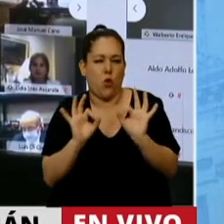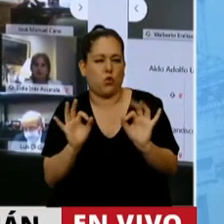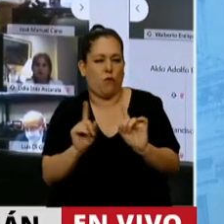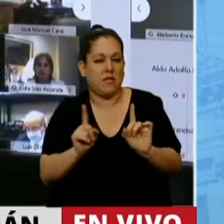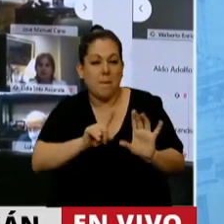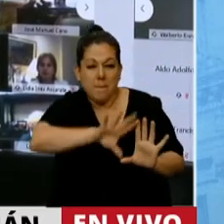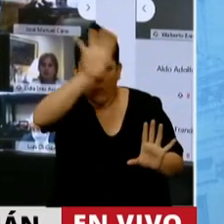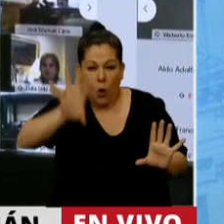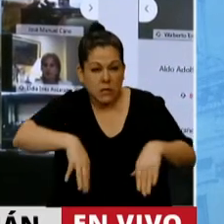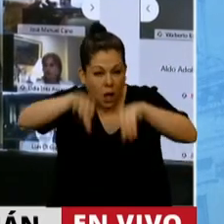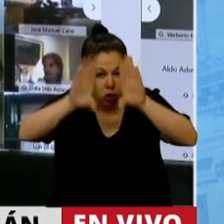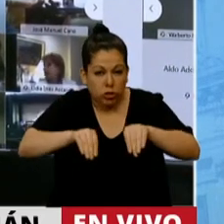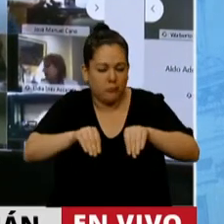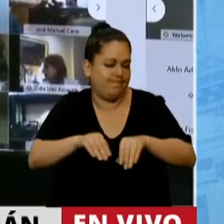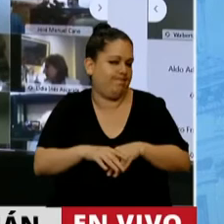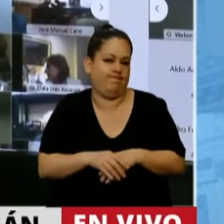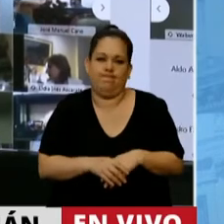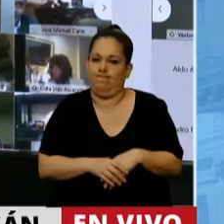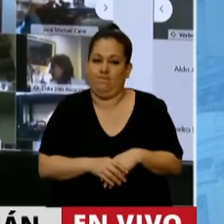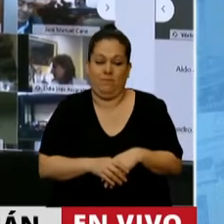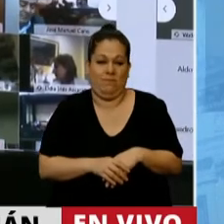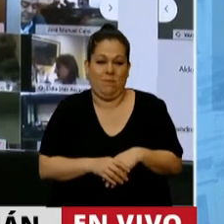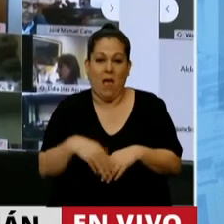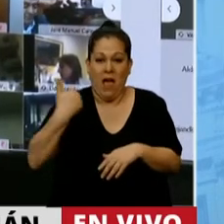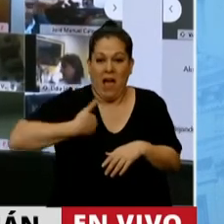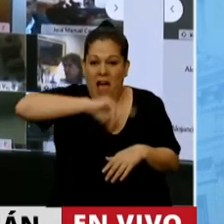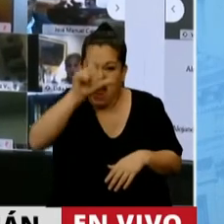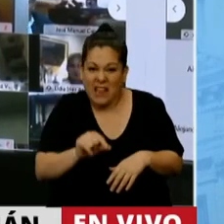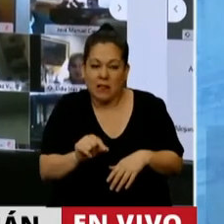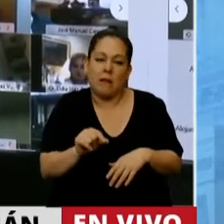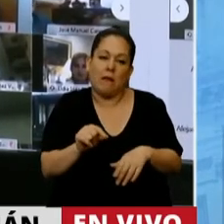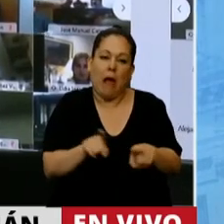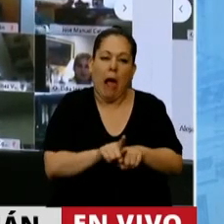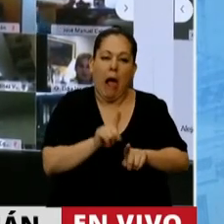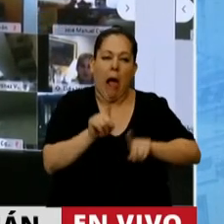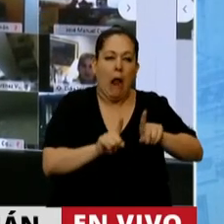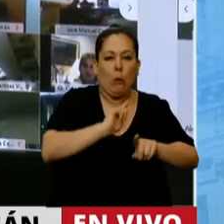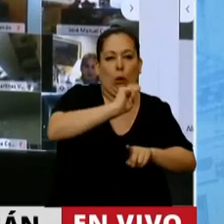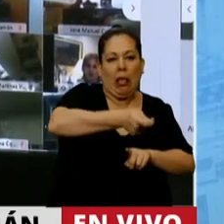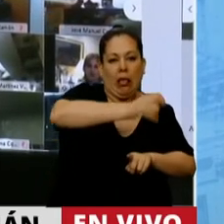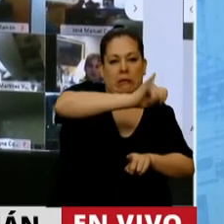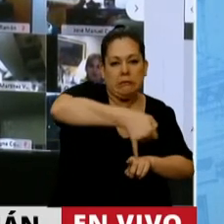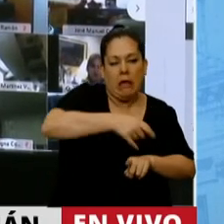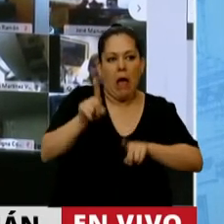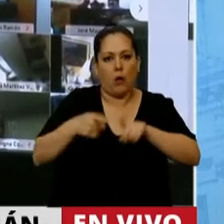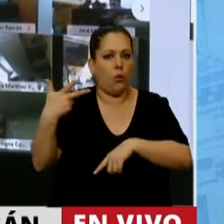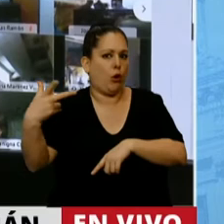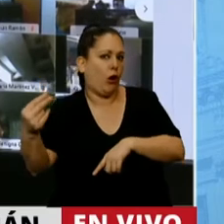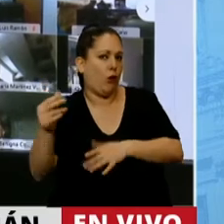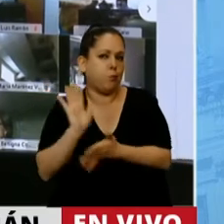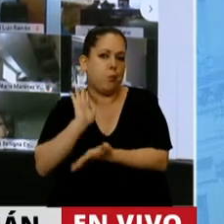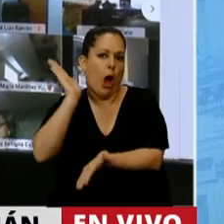provincias, señor presidente. Y manejar un país con un sistema de premios y castigos es una práctica de política